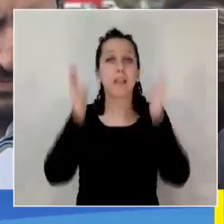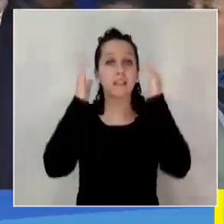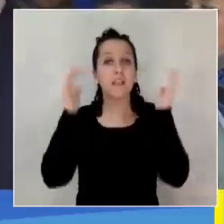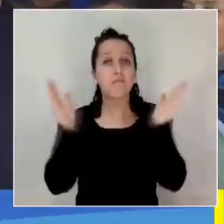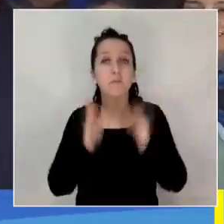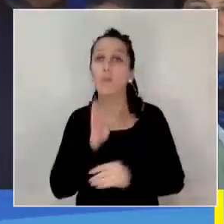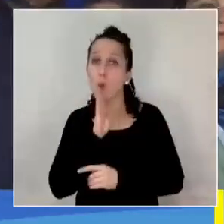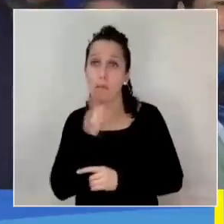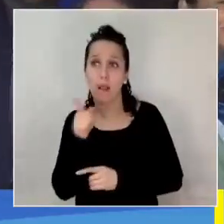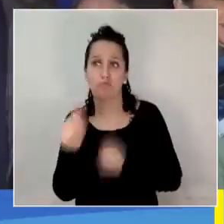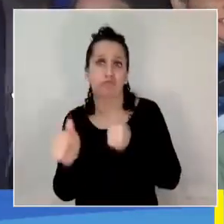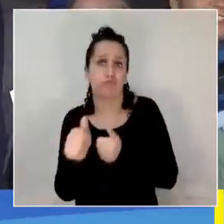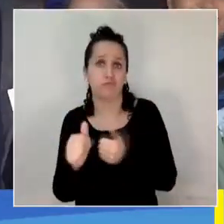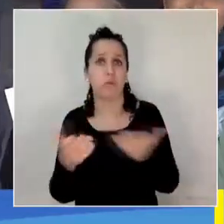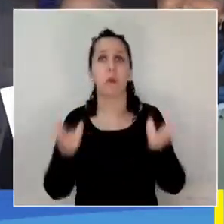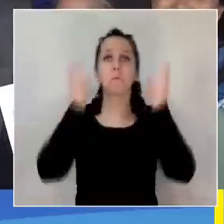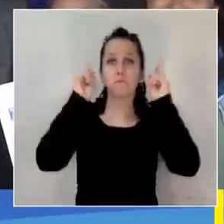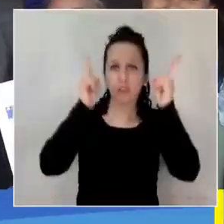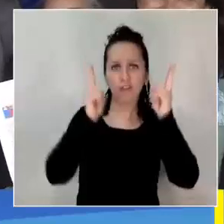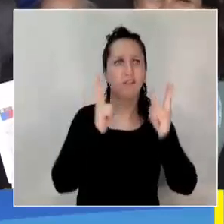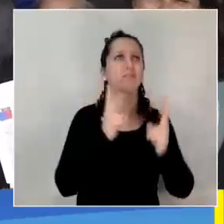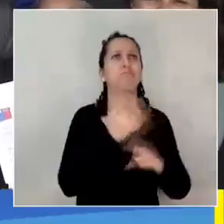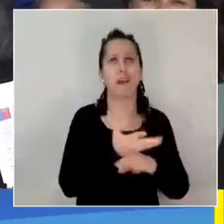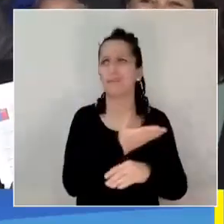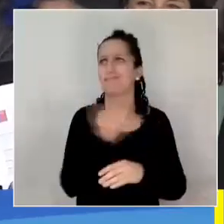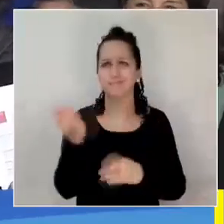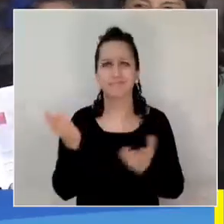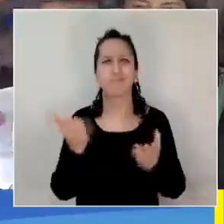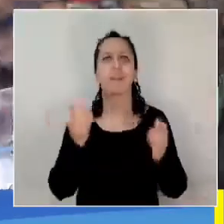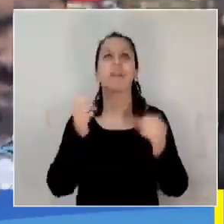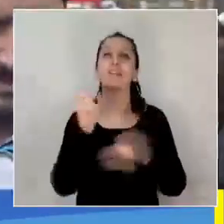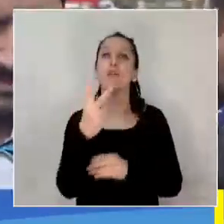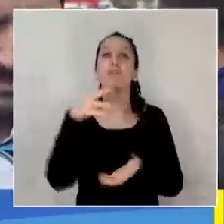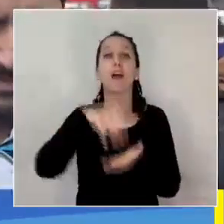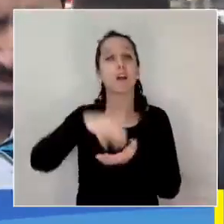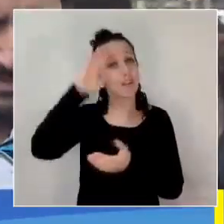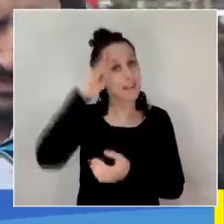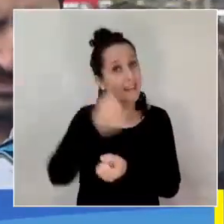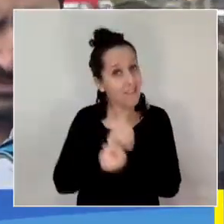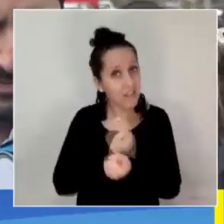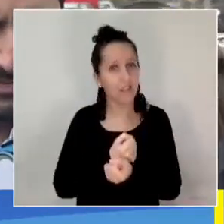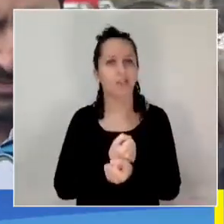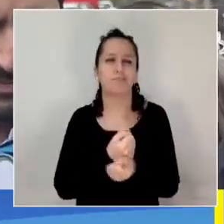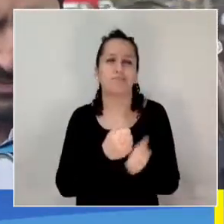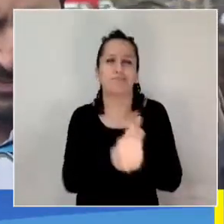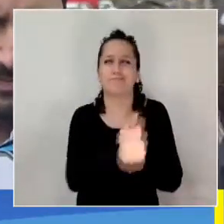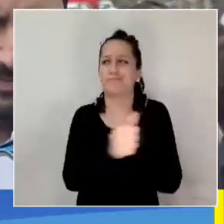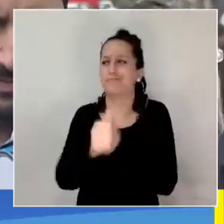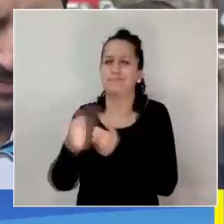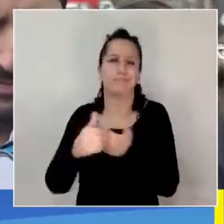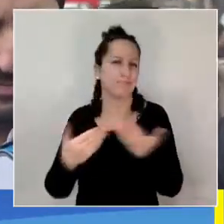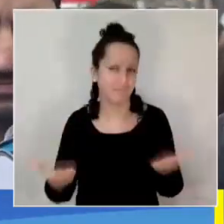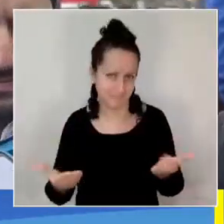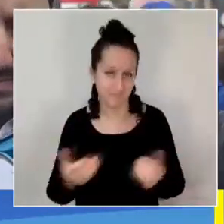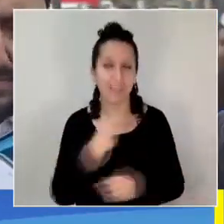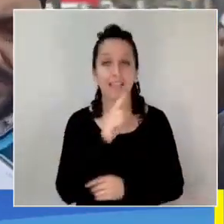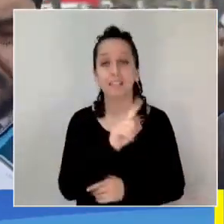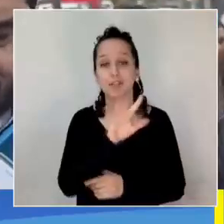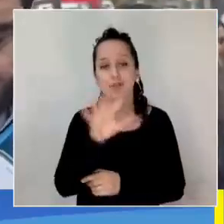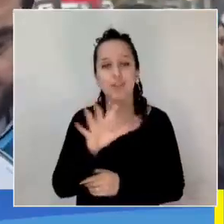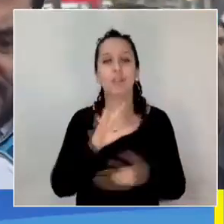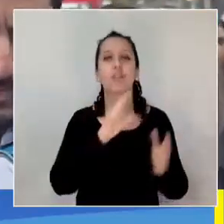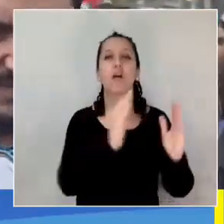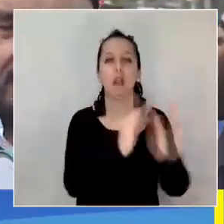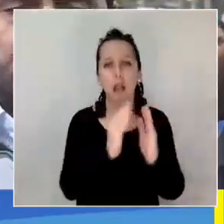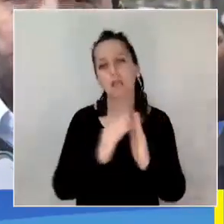Tucapel, lo que es Locomoción, lo que es la segunda comisaría de carabineros, y permite entonces entregar 155 soluciones